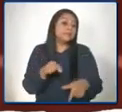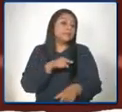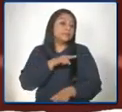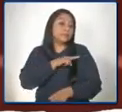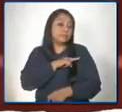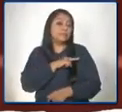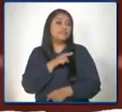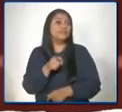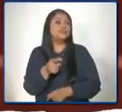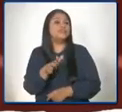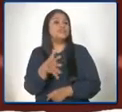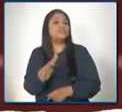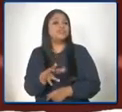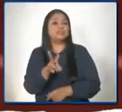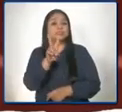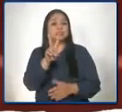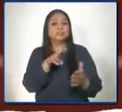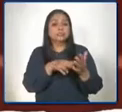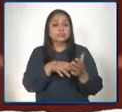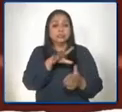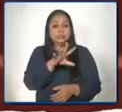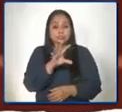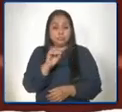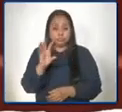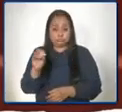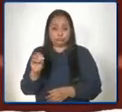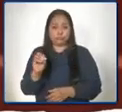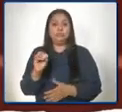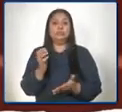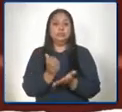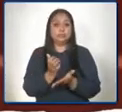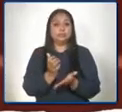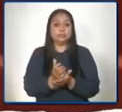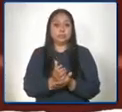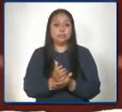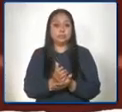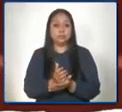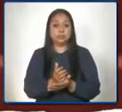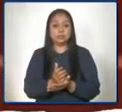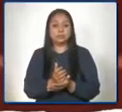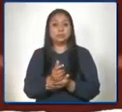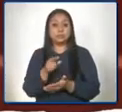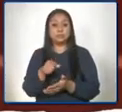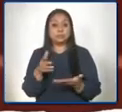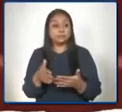aproximadamente en dos mil quinientos centros educativos que son los que